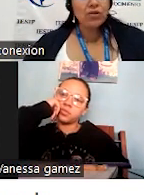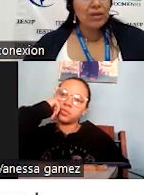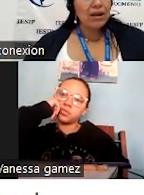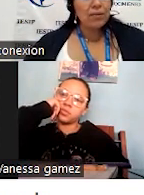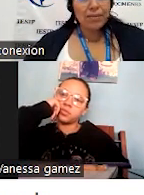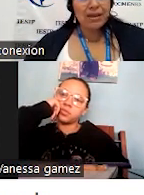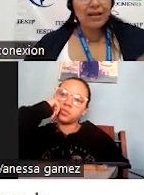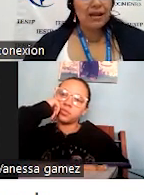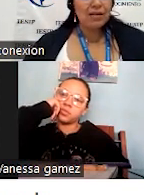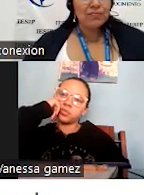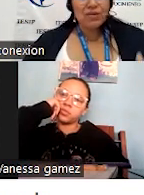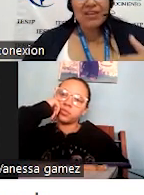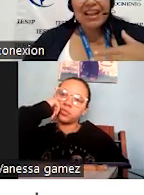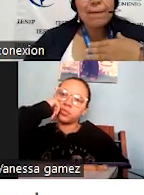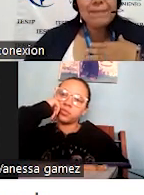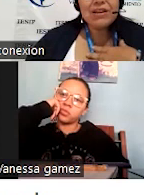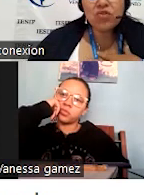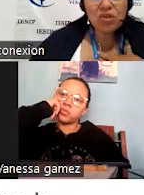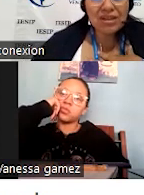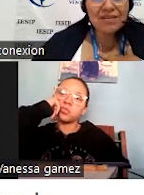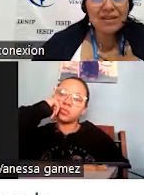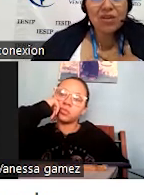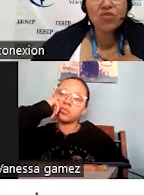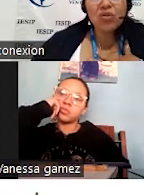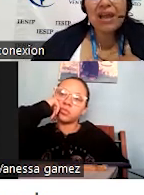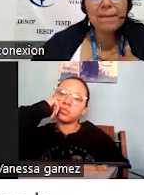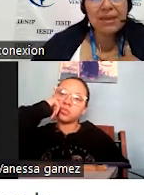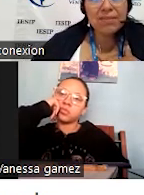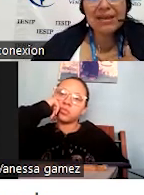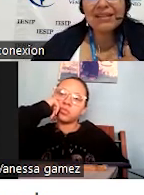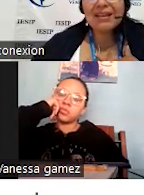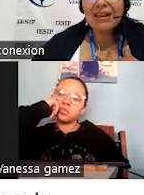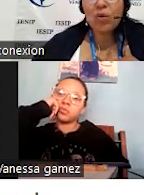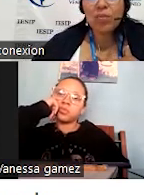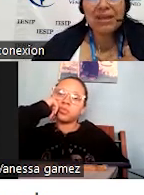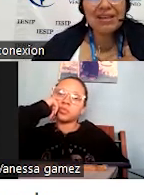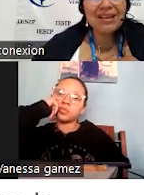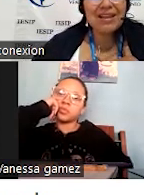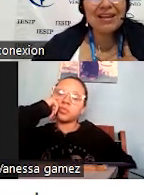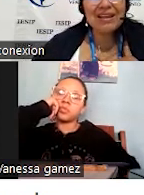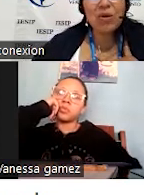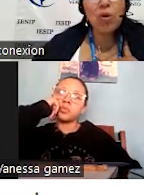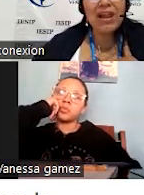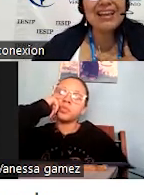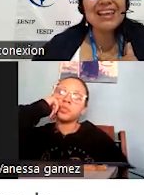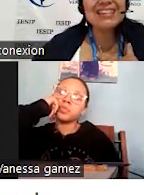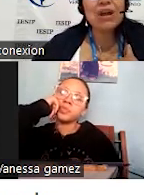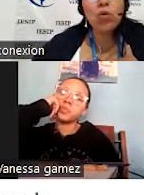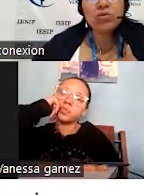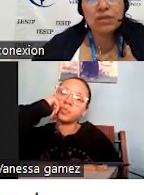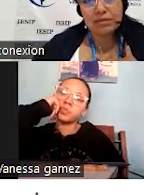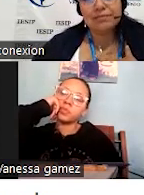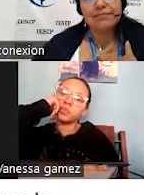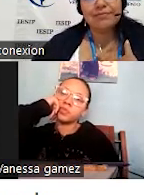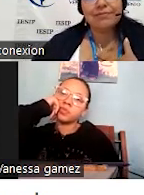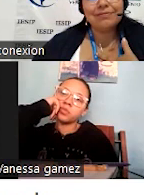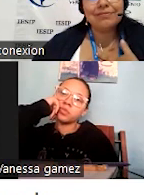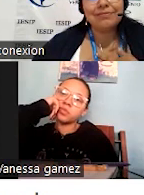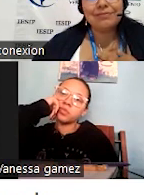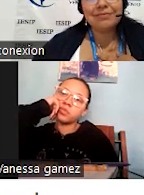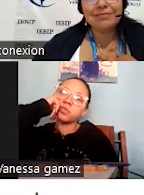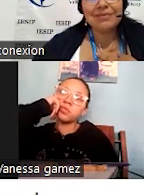Ah, bueno, mira, ve para tal. O las personas son las mismas que te recomiendan y las que, o las que te hunden.